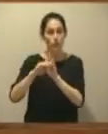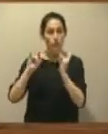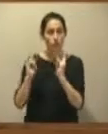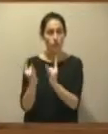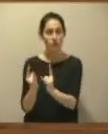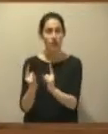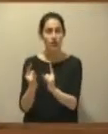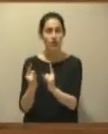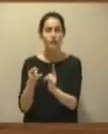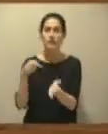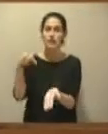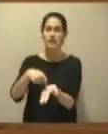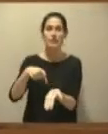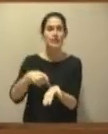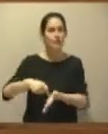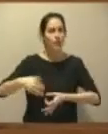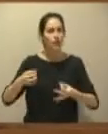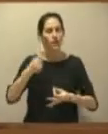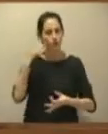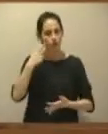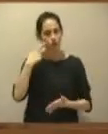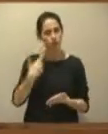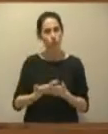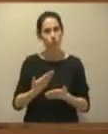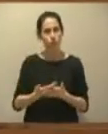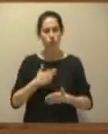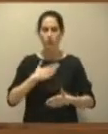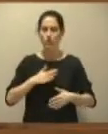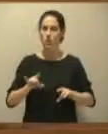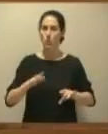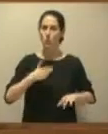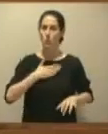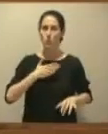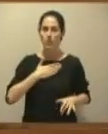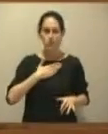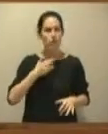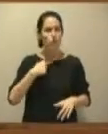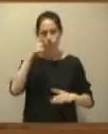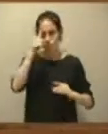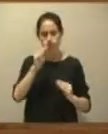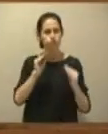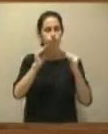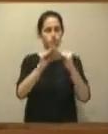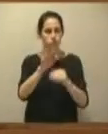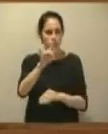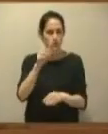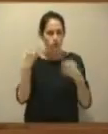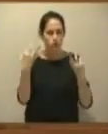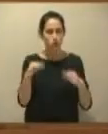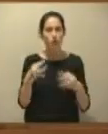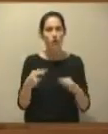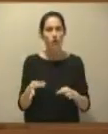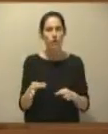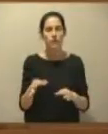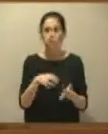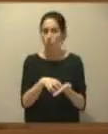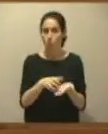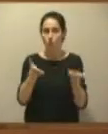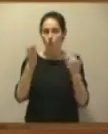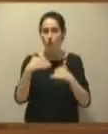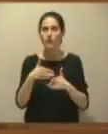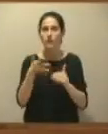exigir que se tenga que acreditar la propiedad, algo que compartimos, evidentemente, y que, sin duda,